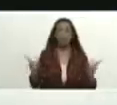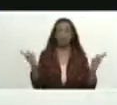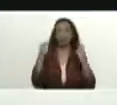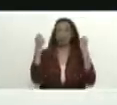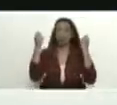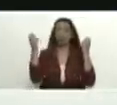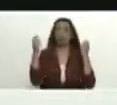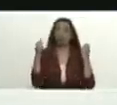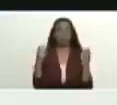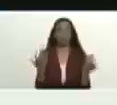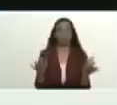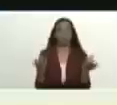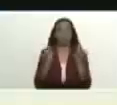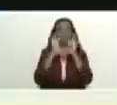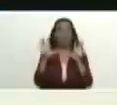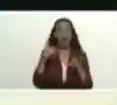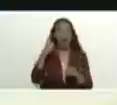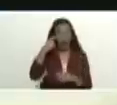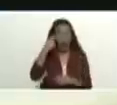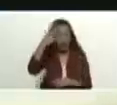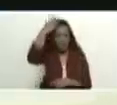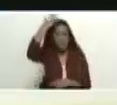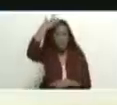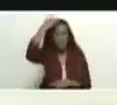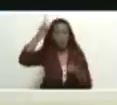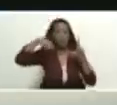los medios de comunicación alguien lo grabó y lo sacó